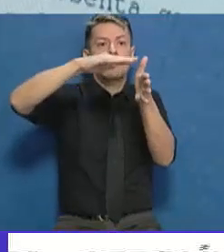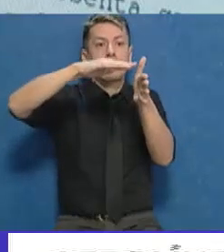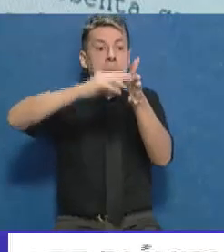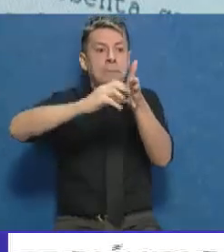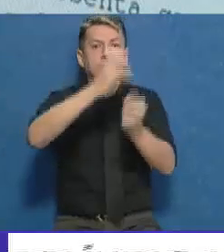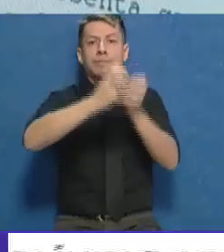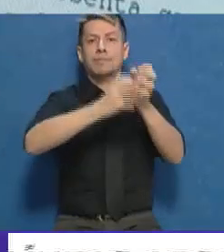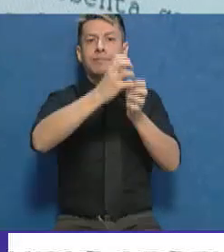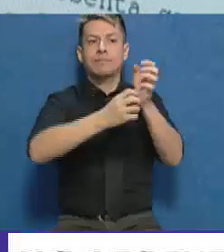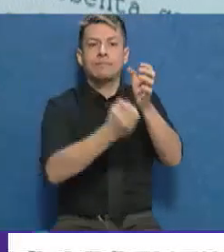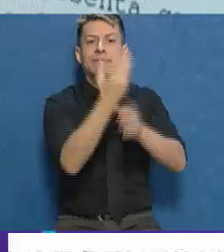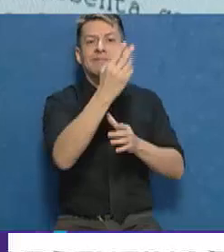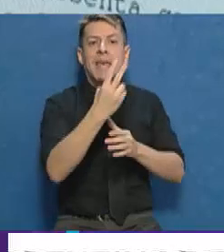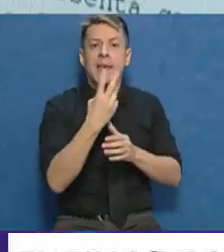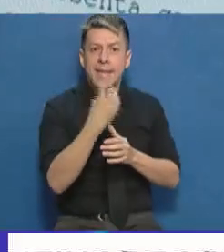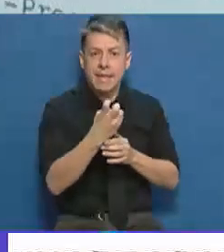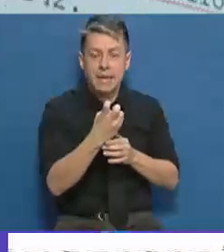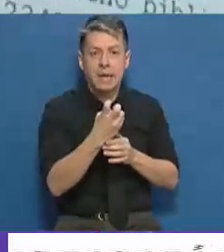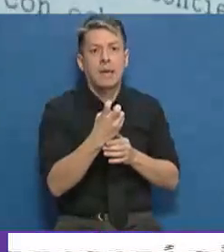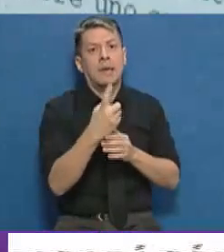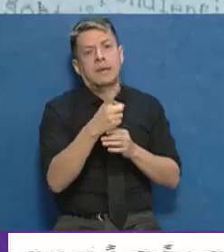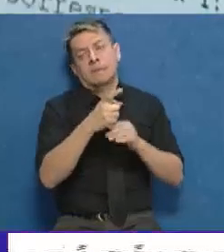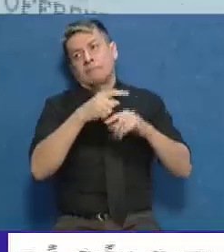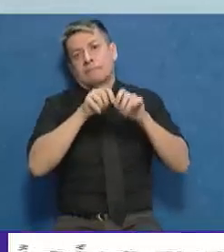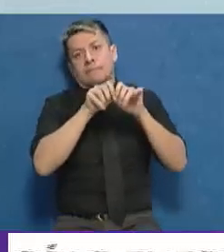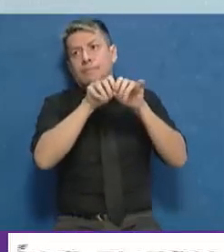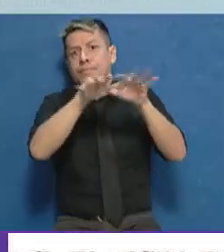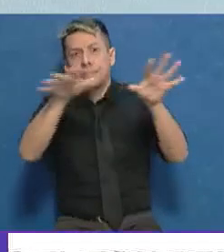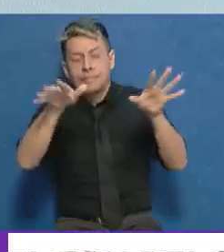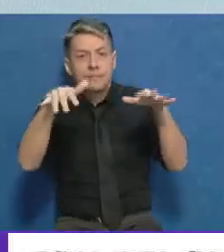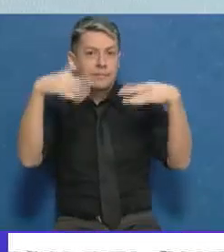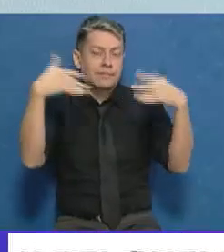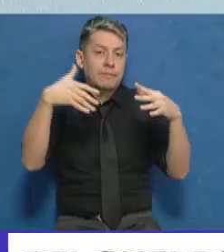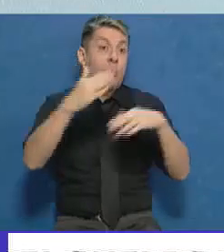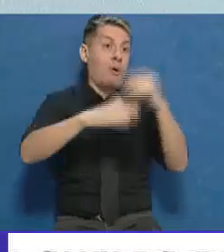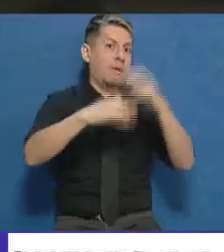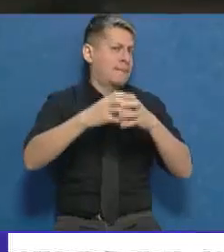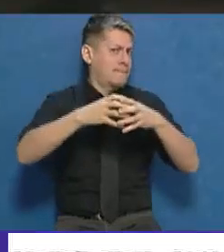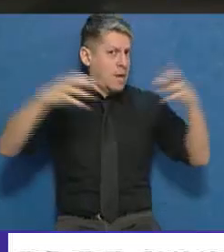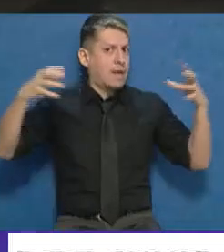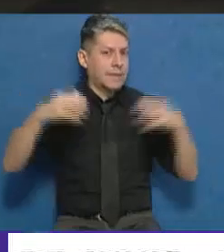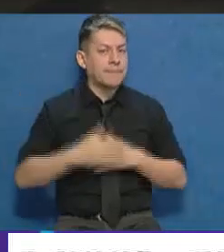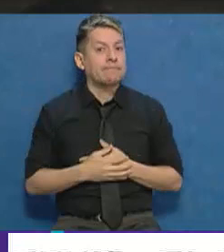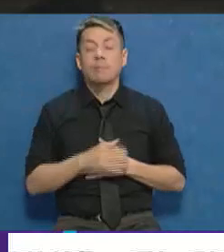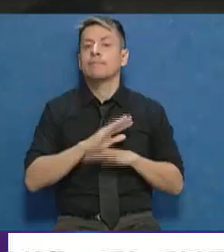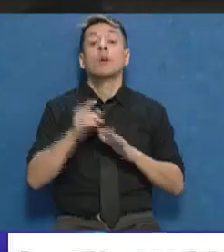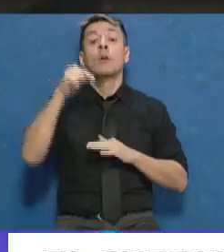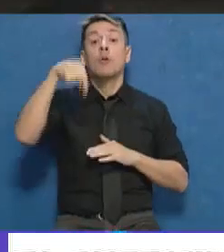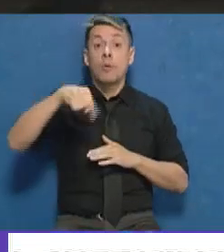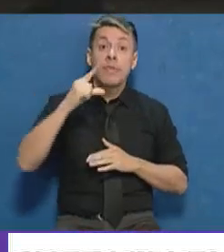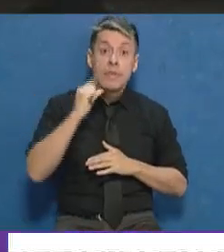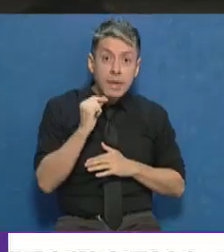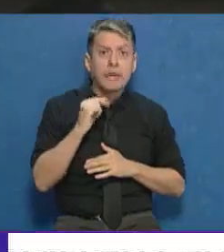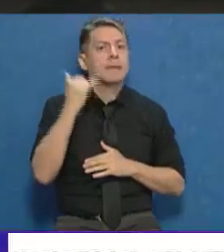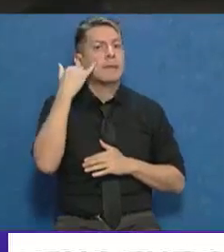Incorporarse al interconectado nacional. Esto va a ser verdaderamente una obra muy, pero muy grande. Bueno, hoy se realizó lo que es